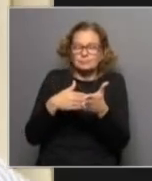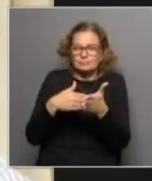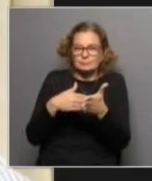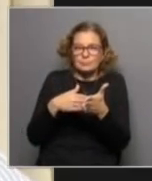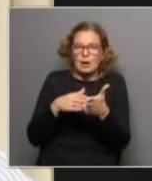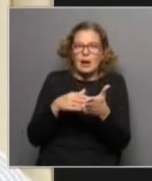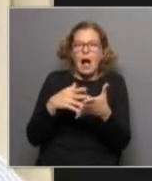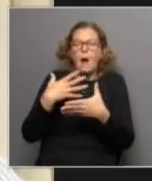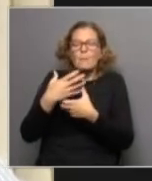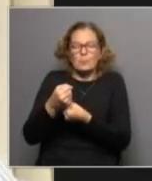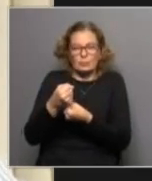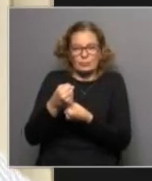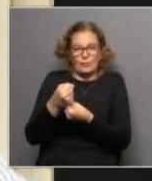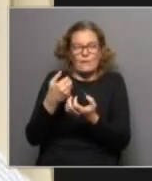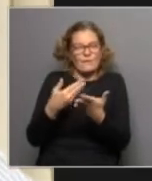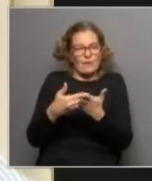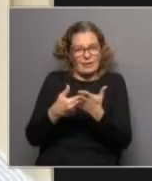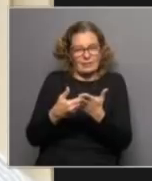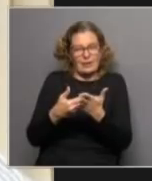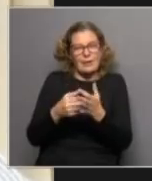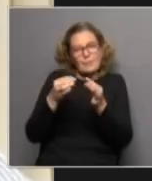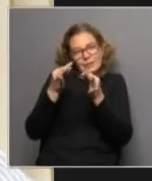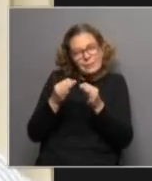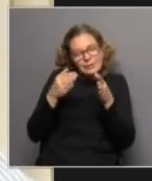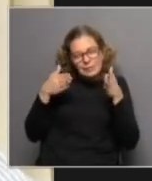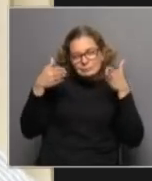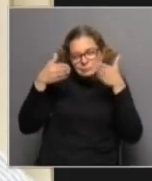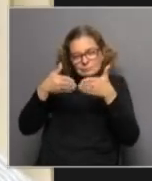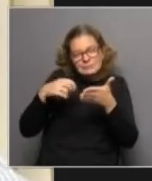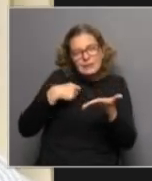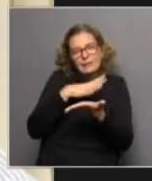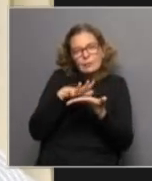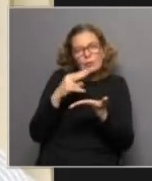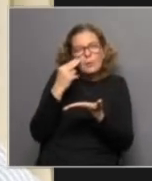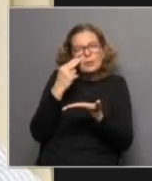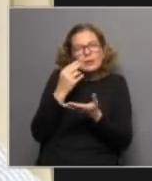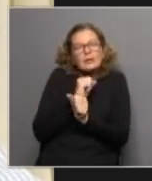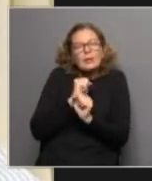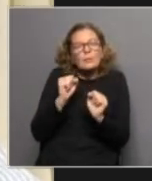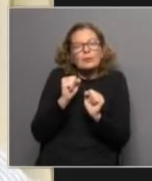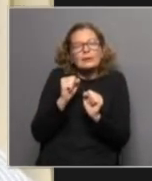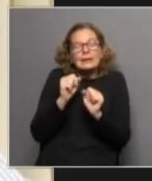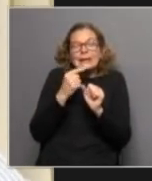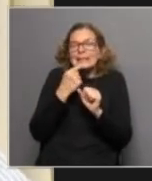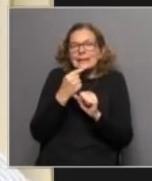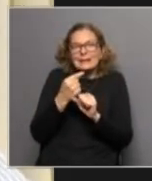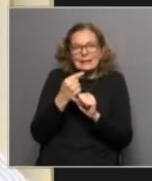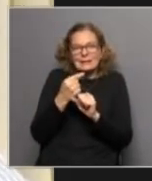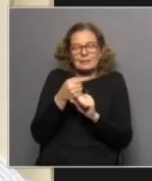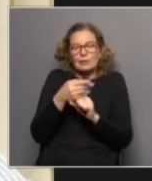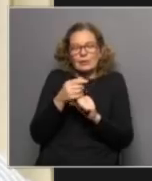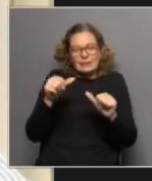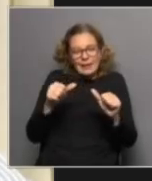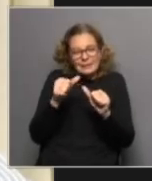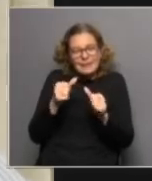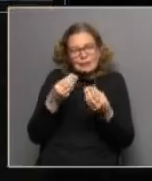En este marco, teniendo especialmente atención sobre la situación de crisis, ¿qué se puede resaltar de lo que se está